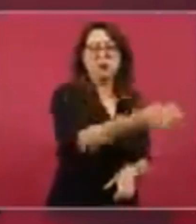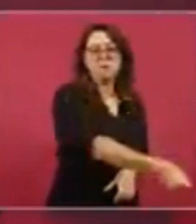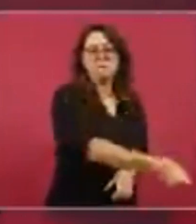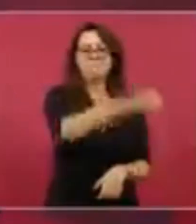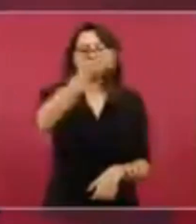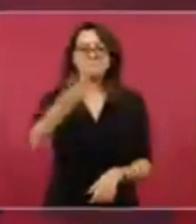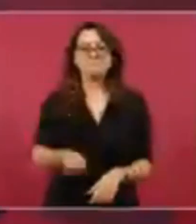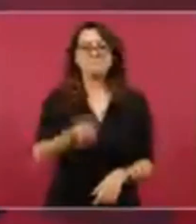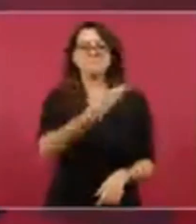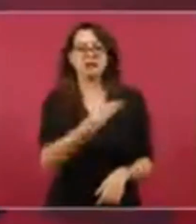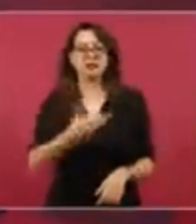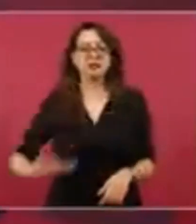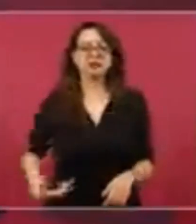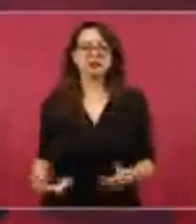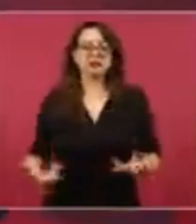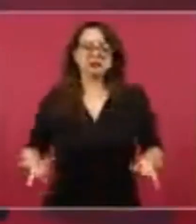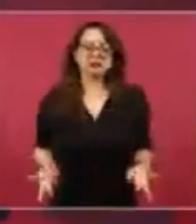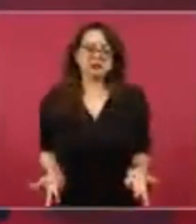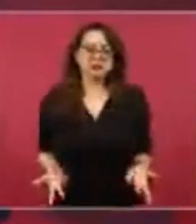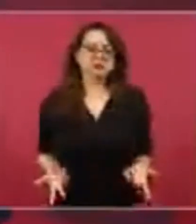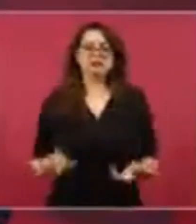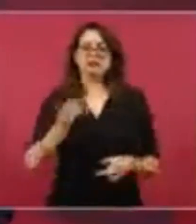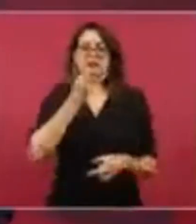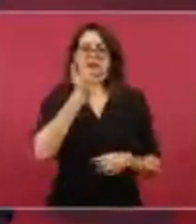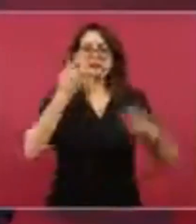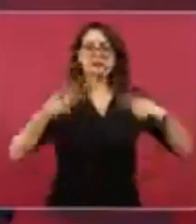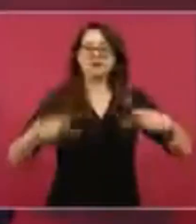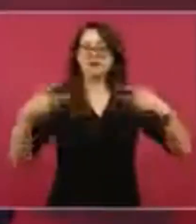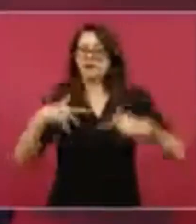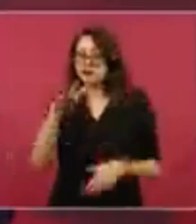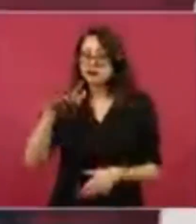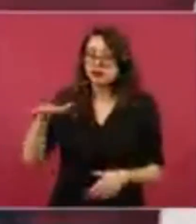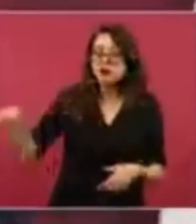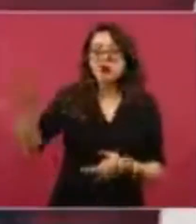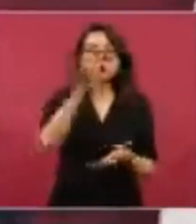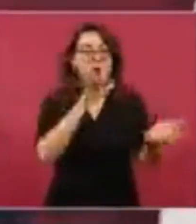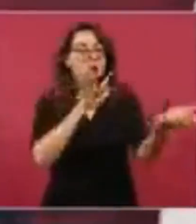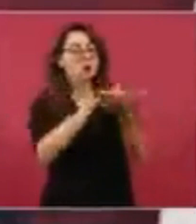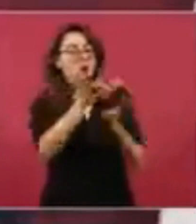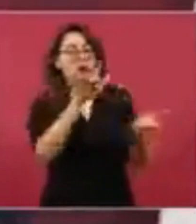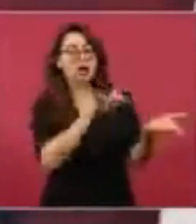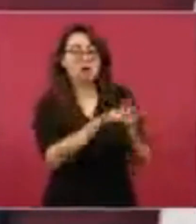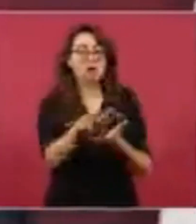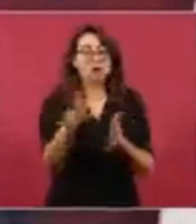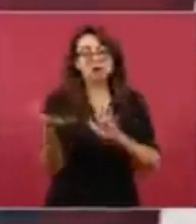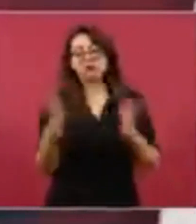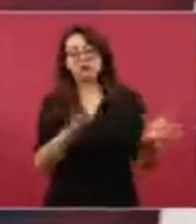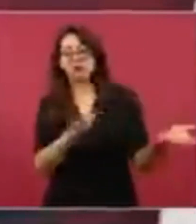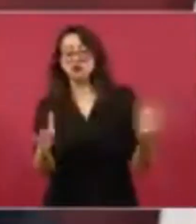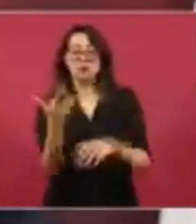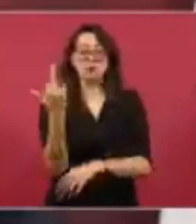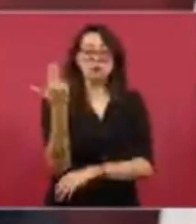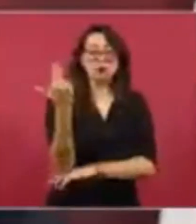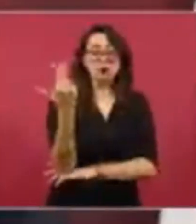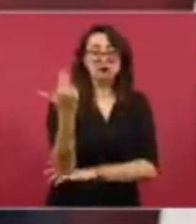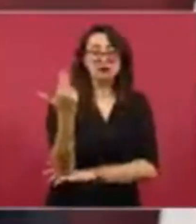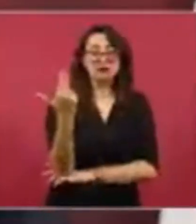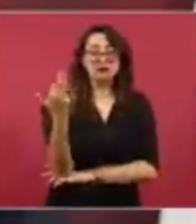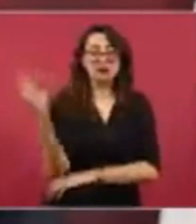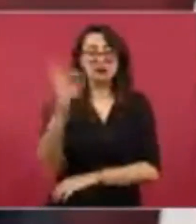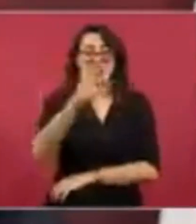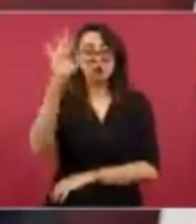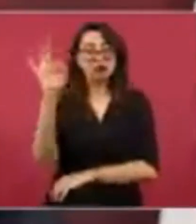25 por ciento de aceptación en el Perú y el Congreso que destituyó